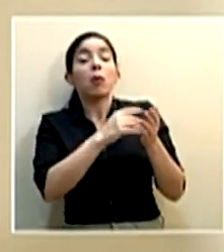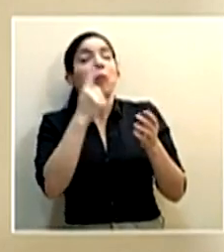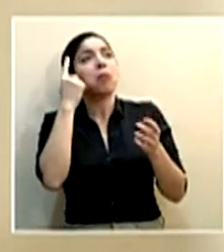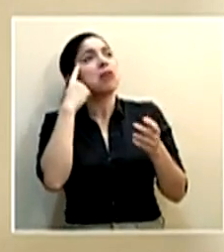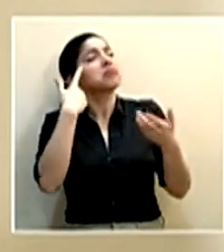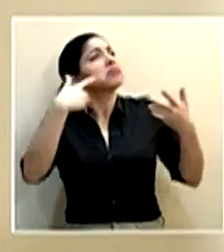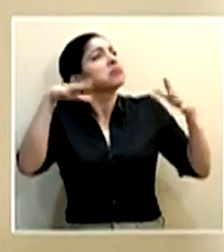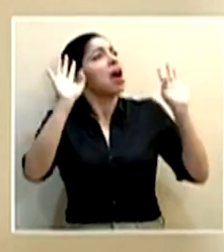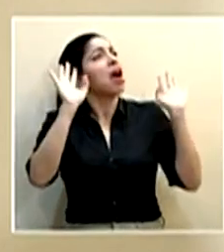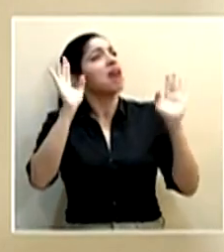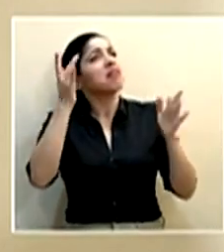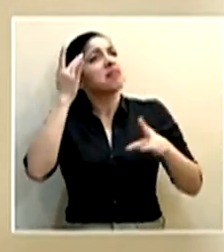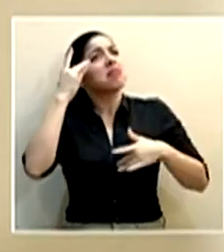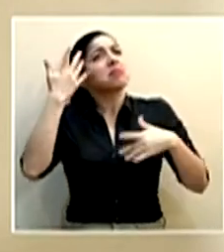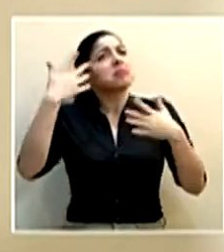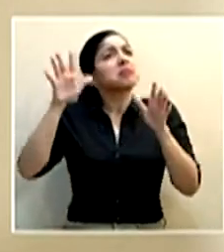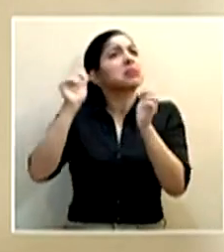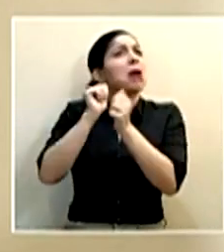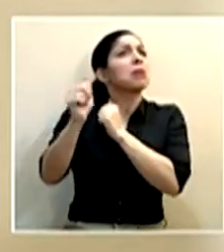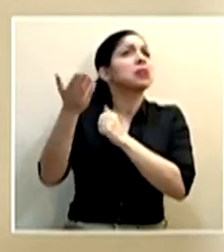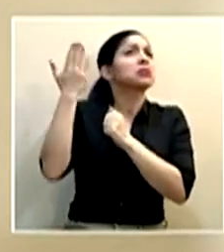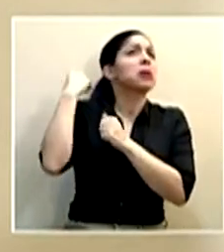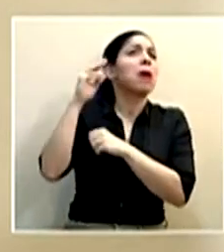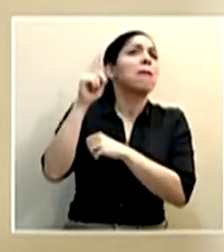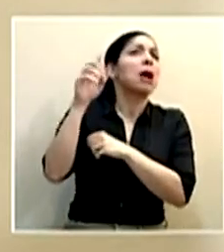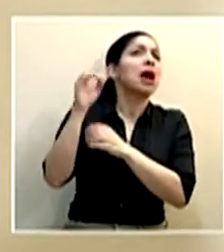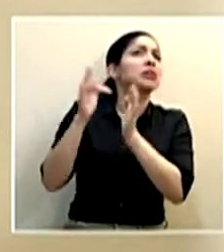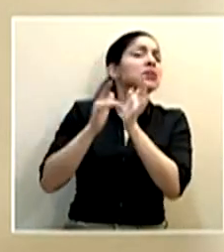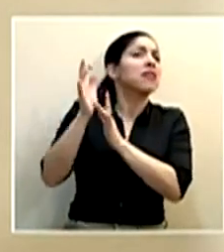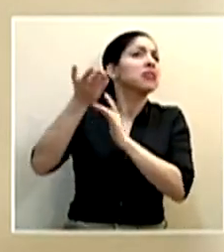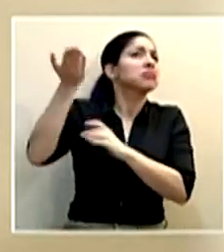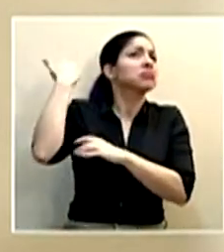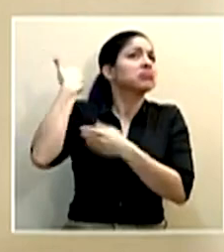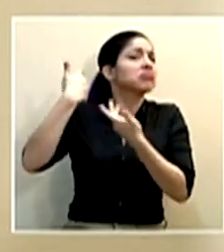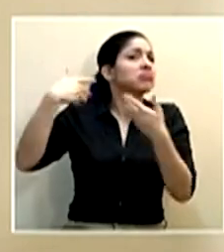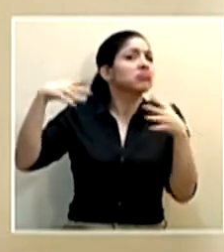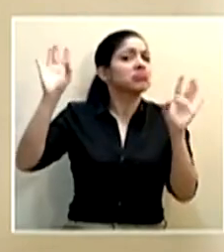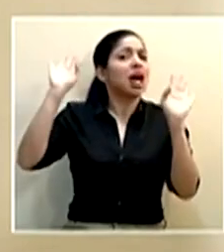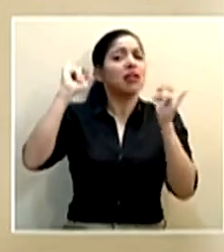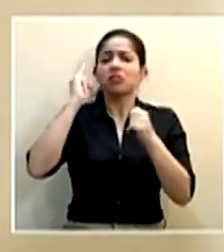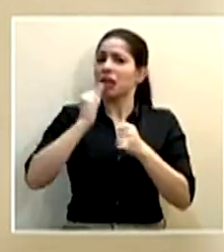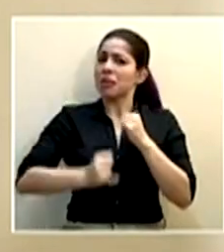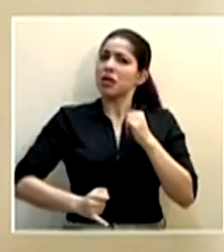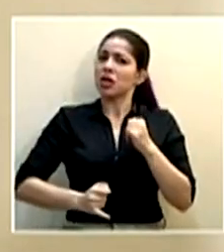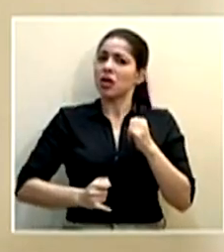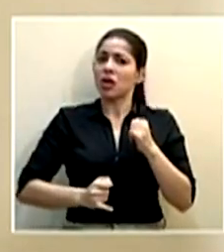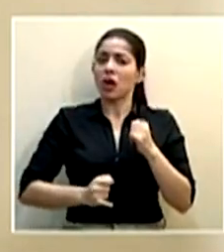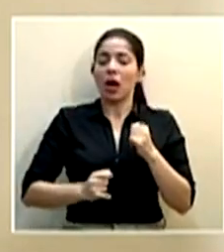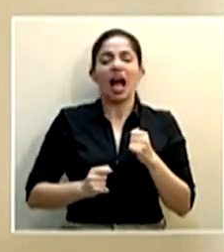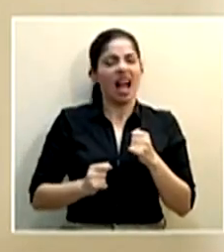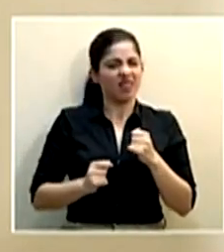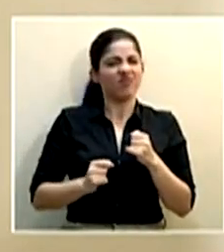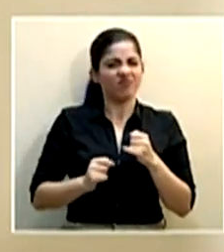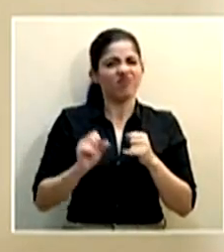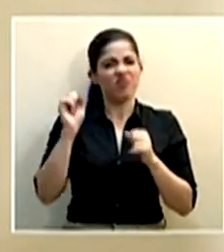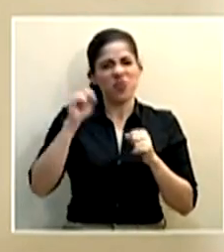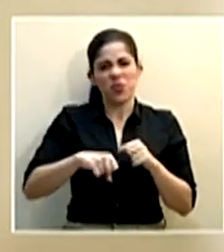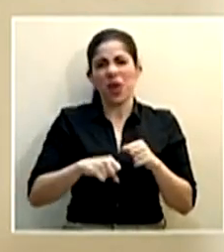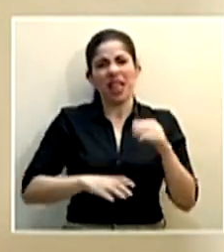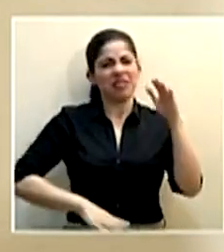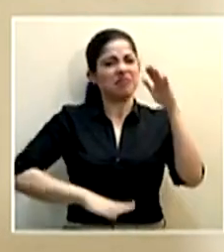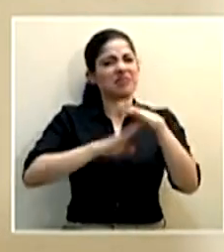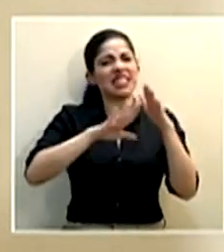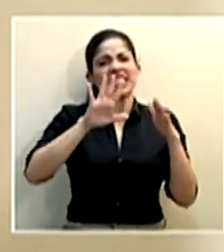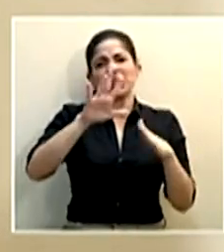de que ya, que ya la pandemia fue un asunto de marzo, de abril, y que ya se acabó, entonces podríamos llegar a tener 52